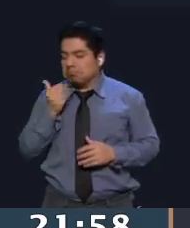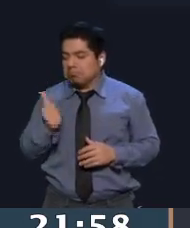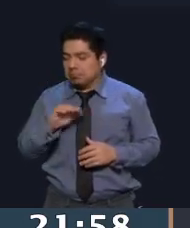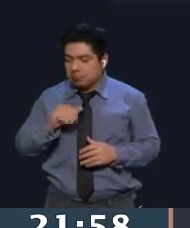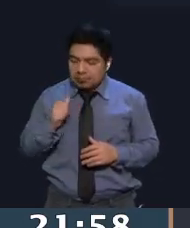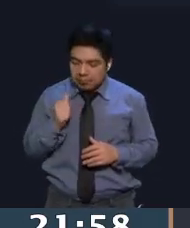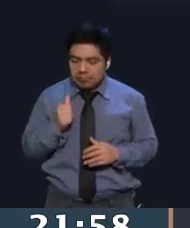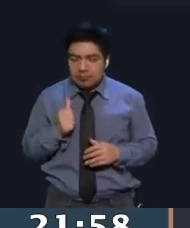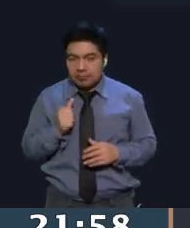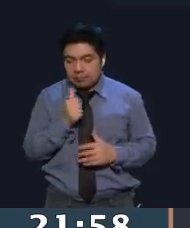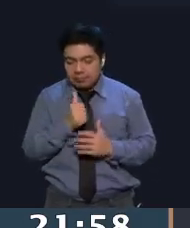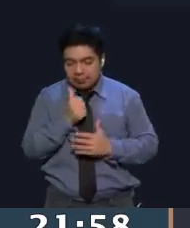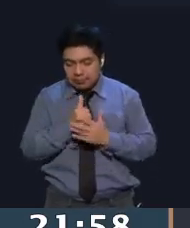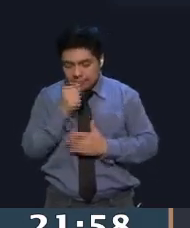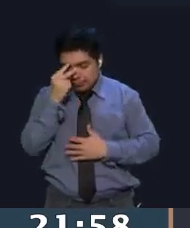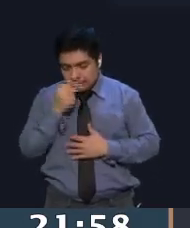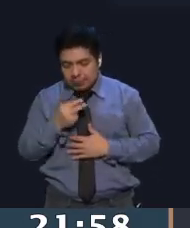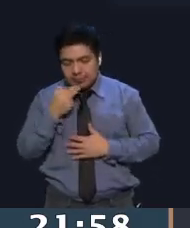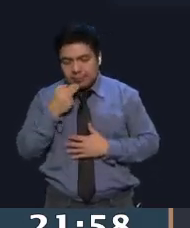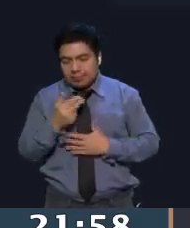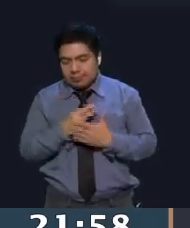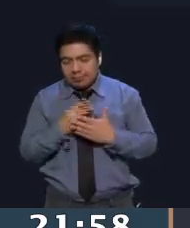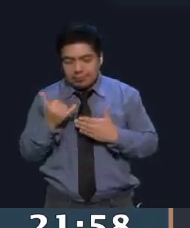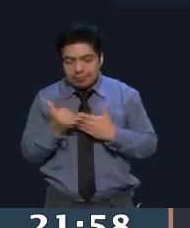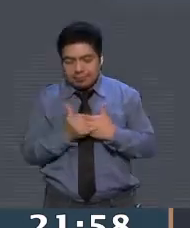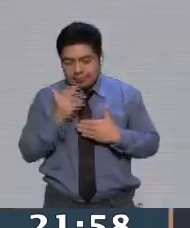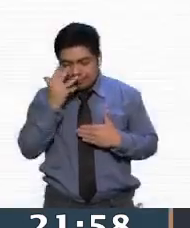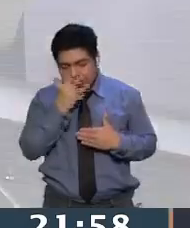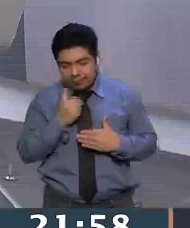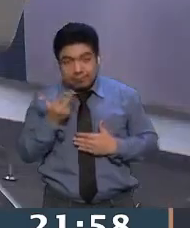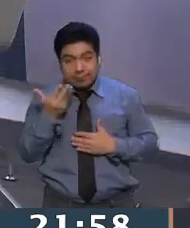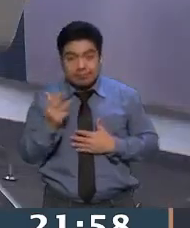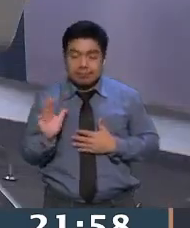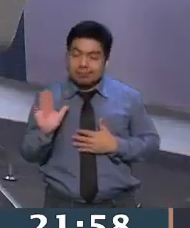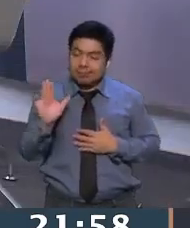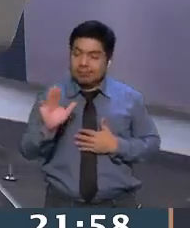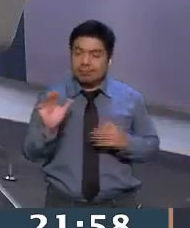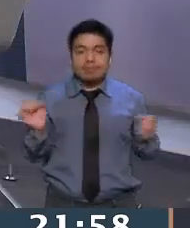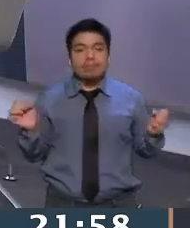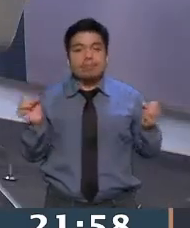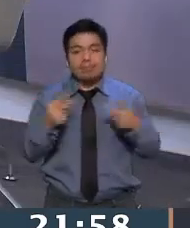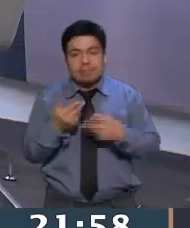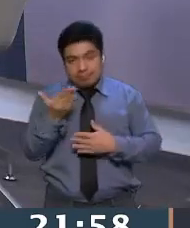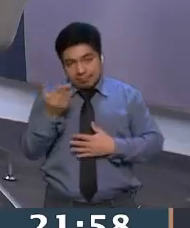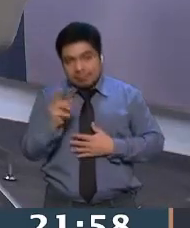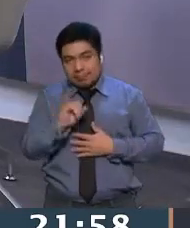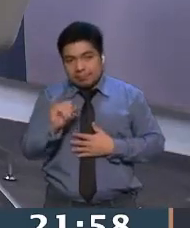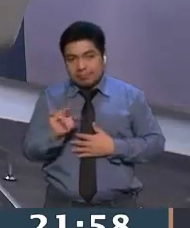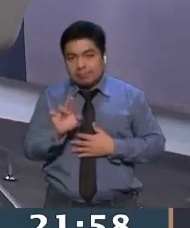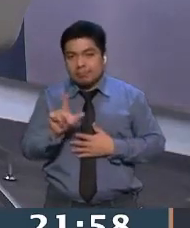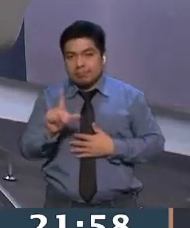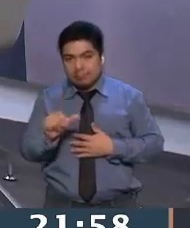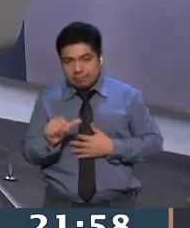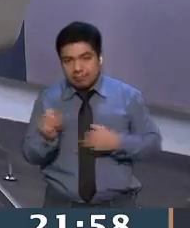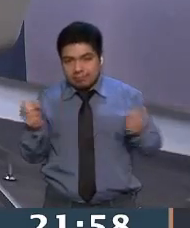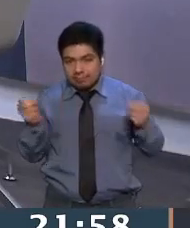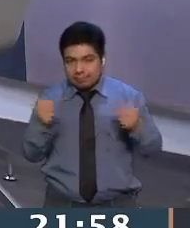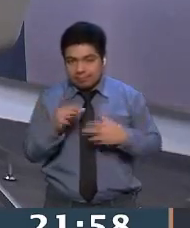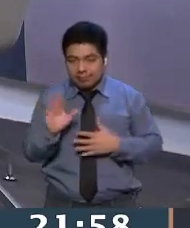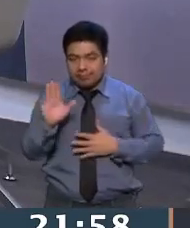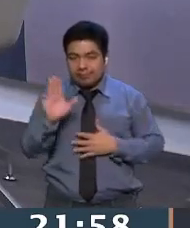Un proyecto chilango hermoso que había que hablar de ellos. Maravilloso. Pues nos vemos por acá la próxima semana, Julia. agradezco mucho. Muchas gracias, Pablo. Nos vemos el siguiente miércoles.